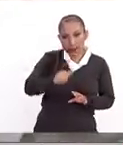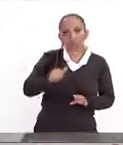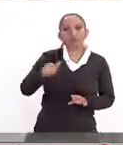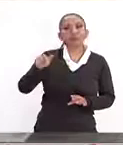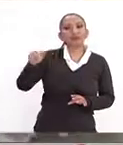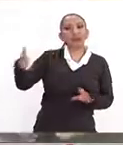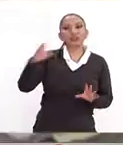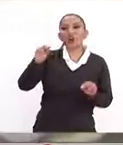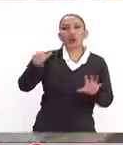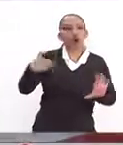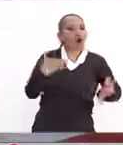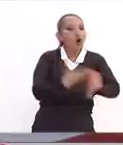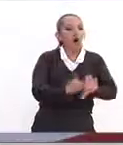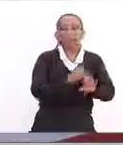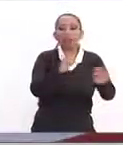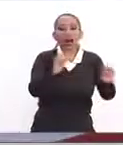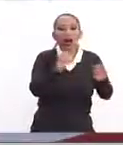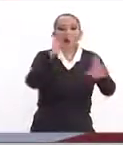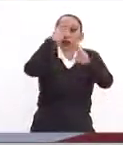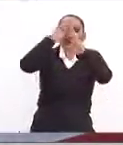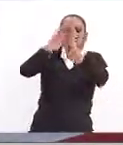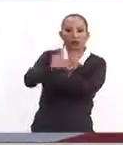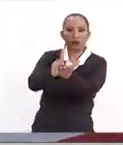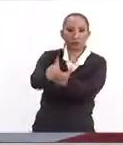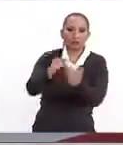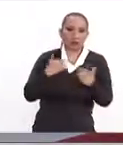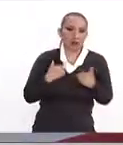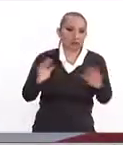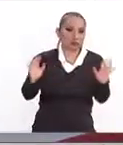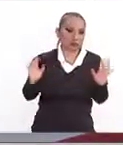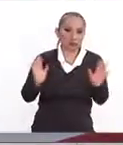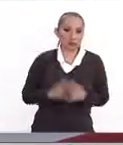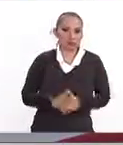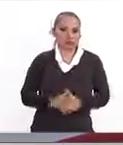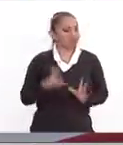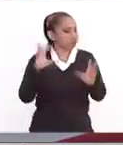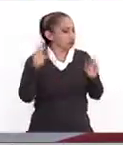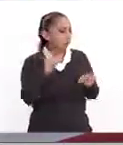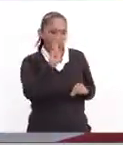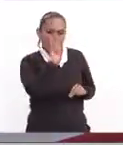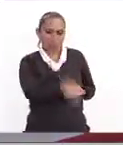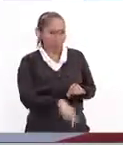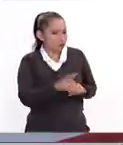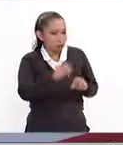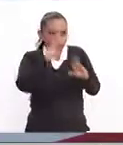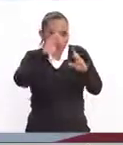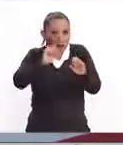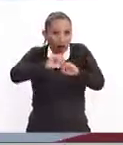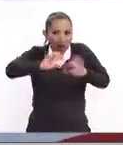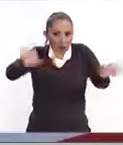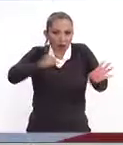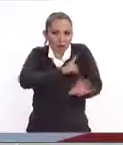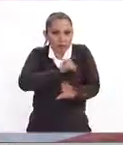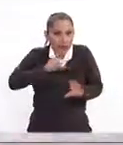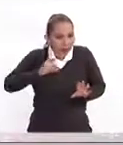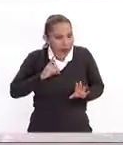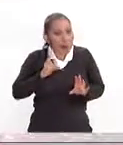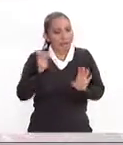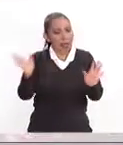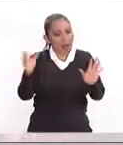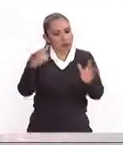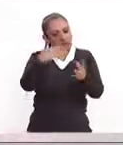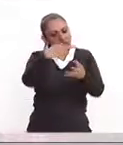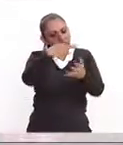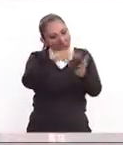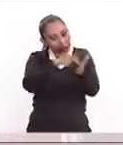no se contrapone con el respeto de los derechos humanos. No, para nada, porque claro que tiene que haber elementos